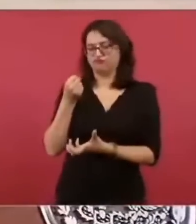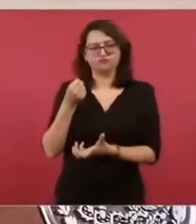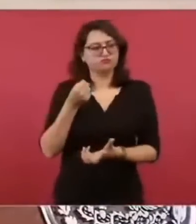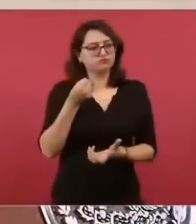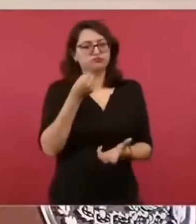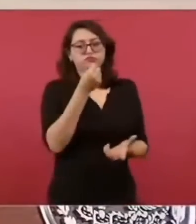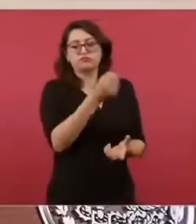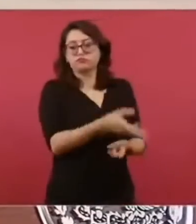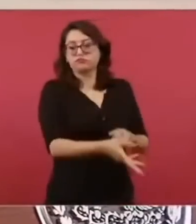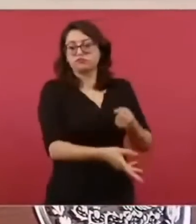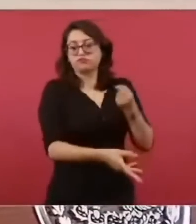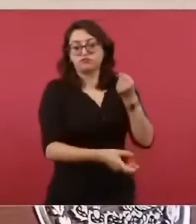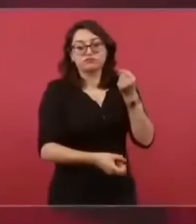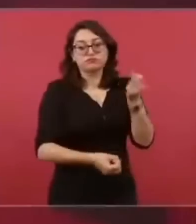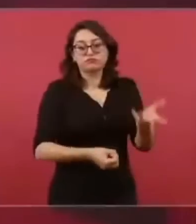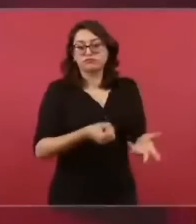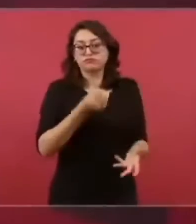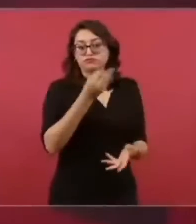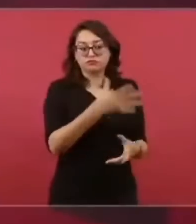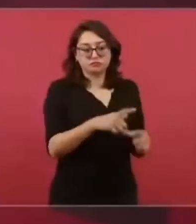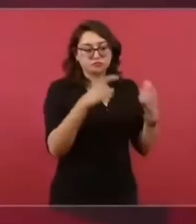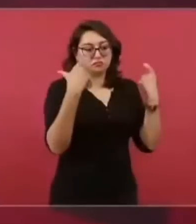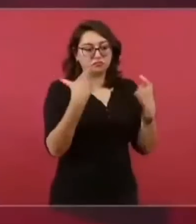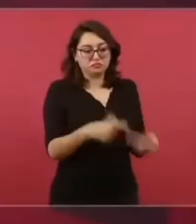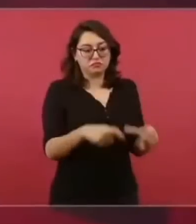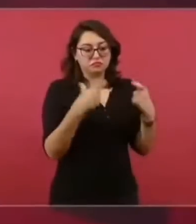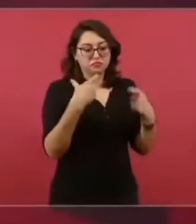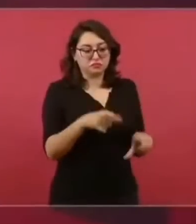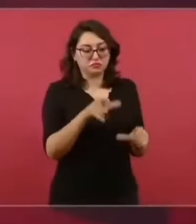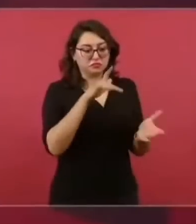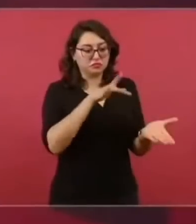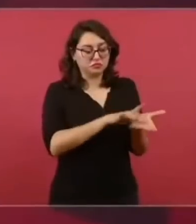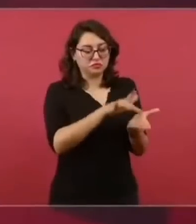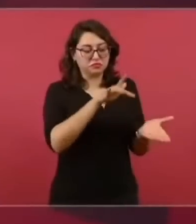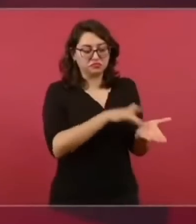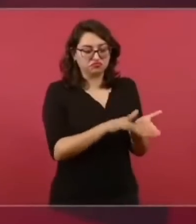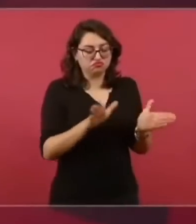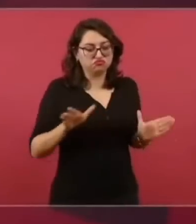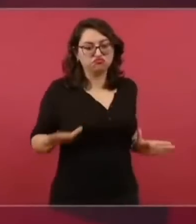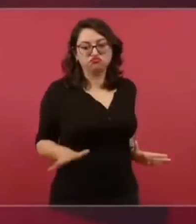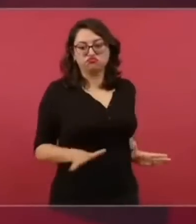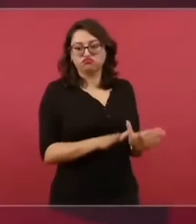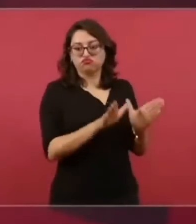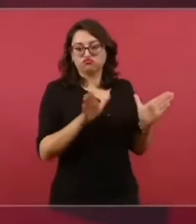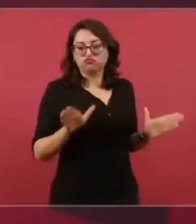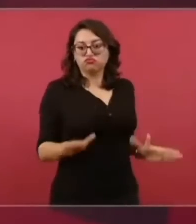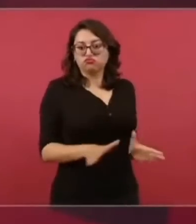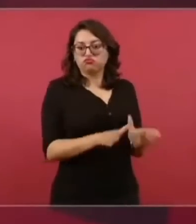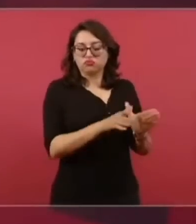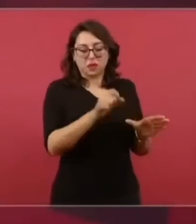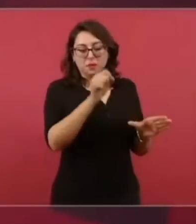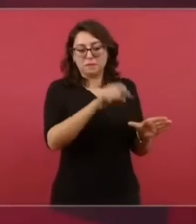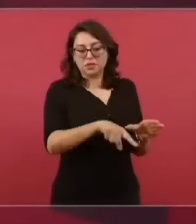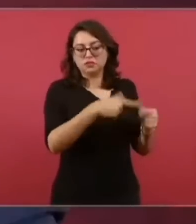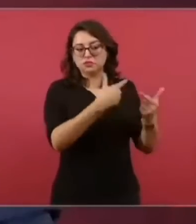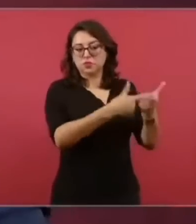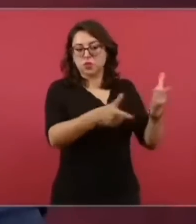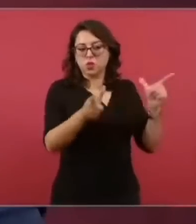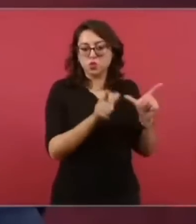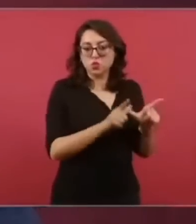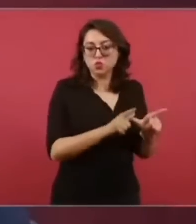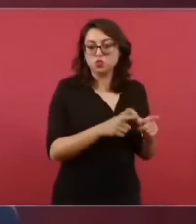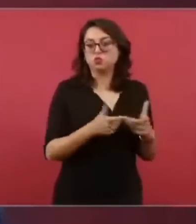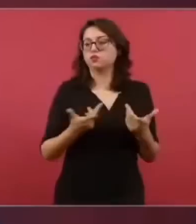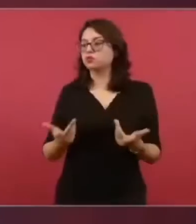permitía que se robaran los bienes de la nación, los bienes del pueblo, para